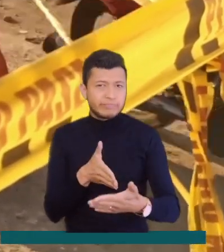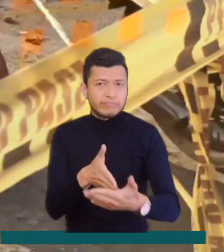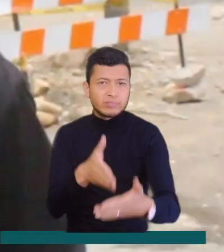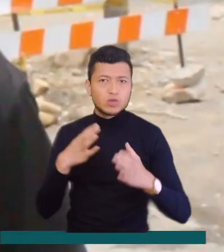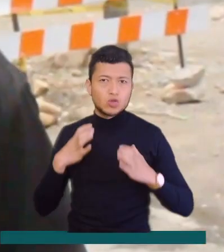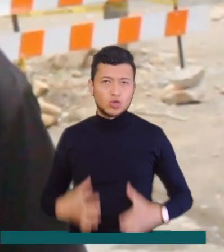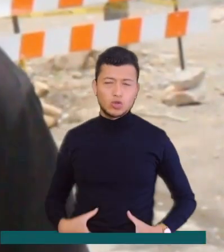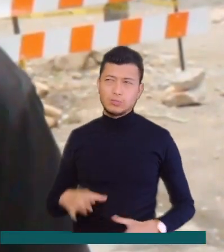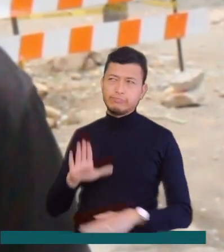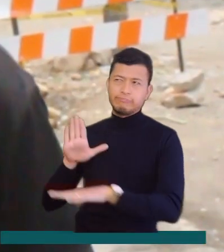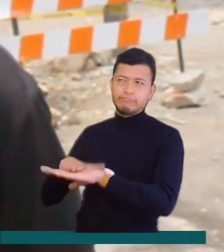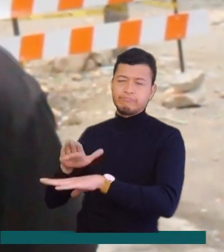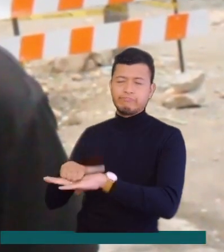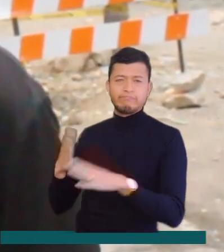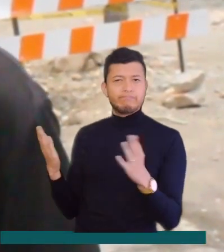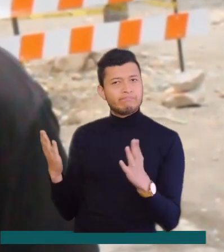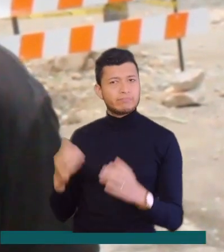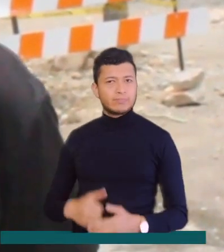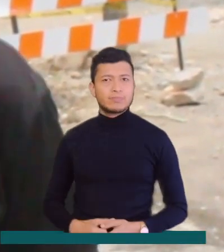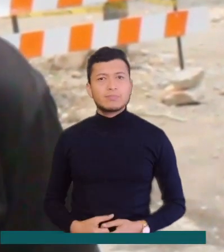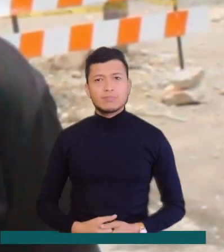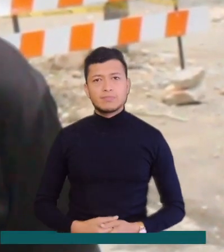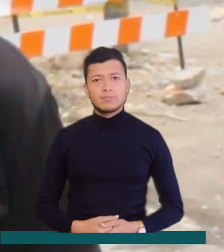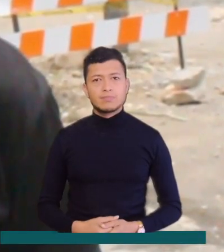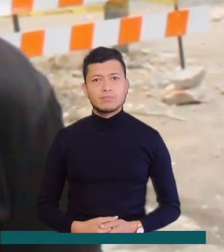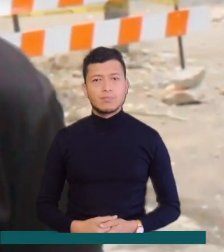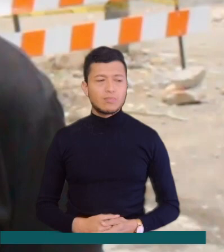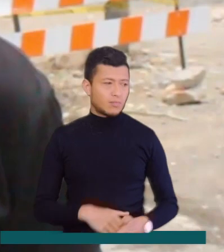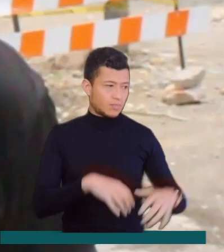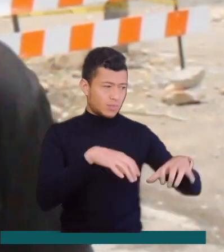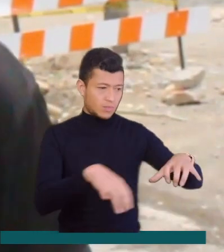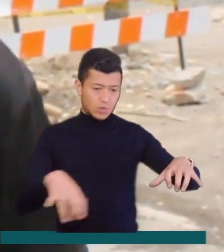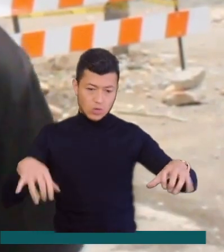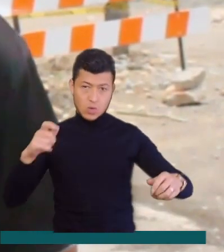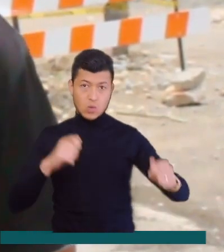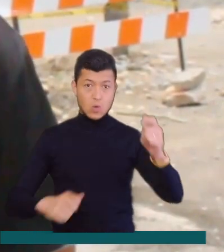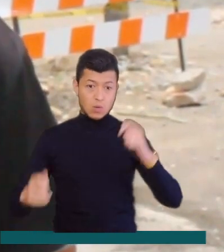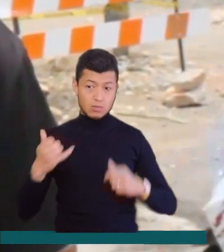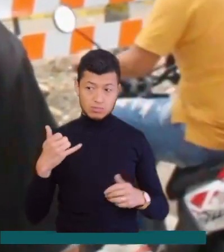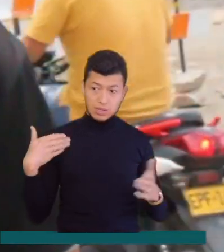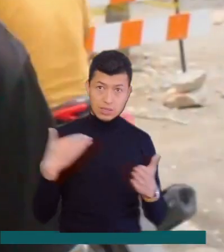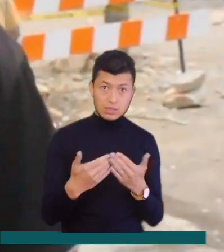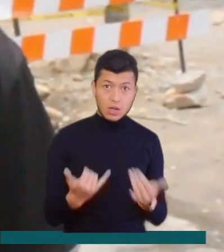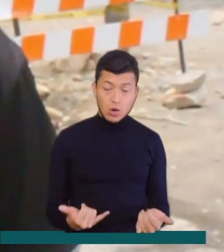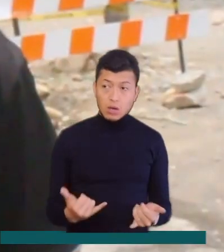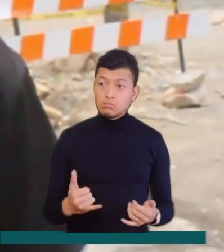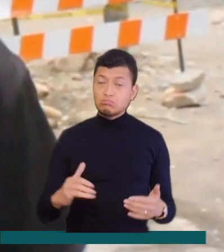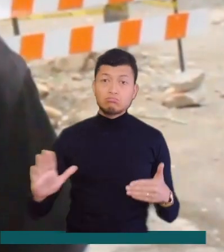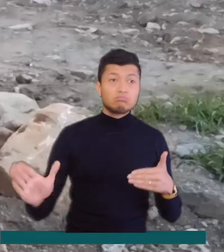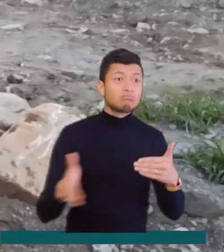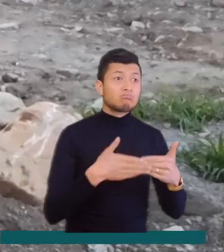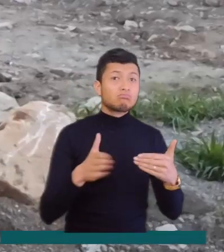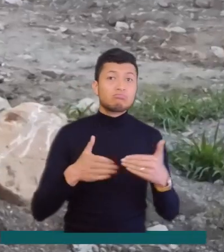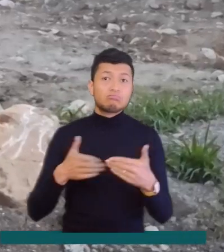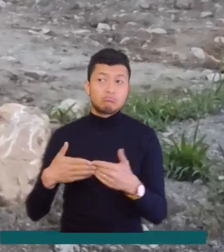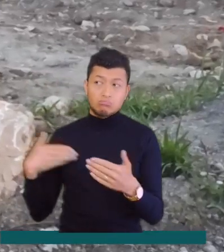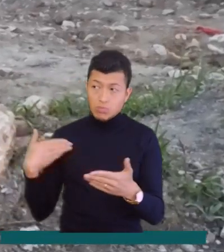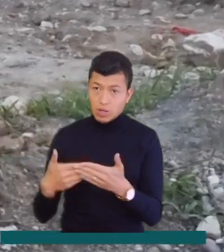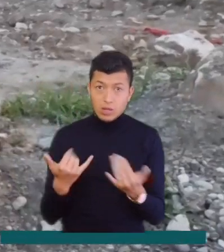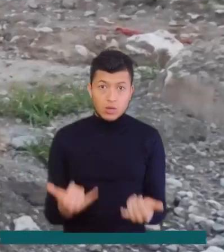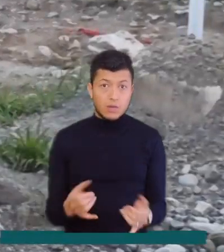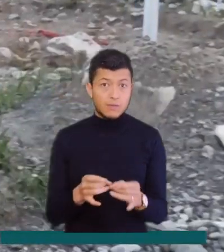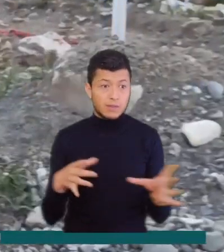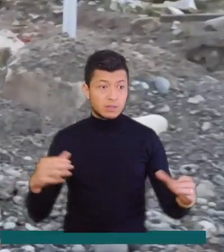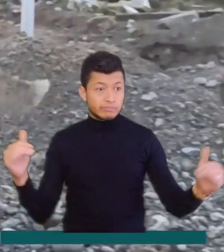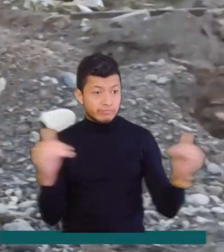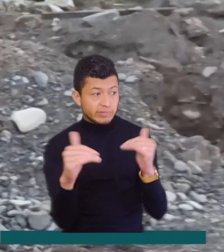cuestionan. Esto era parte comercial, unas tienditas que tenían. Esta es la fecha de que unos han cerrado debido a